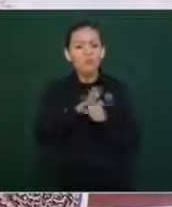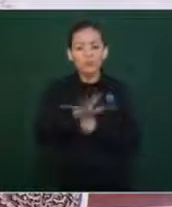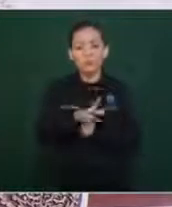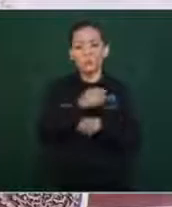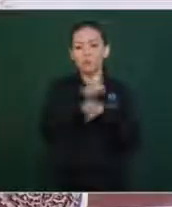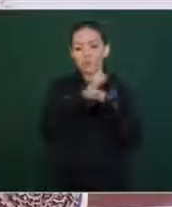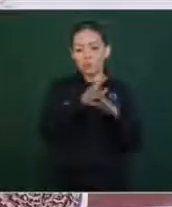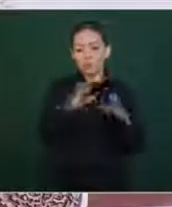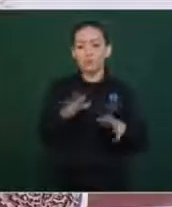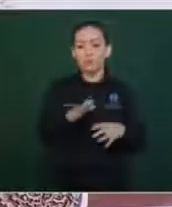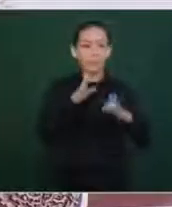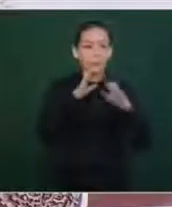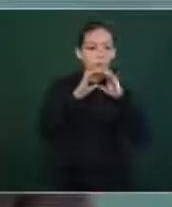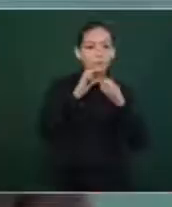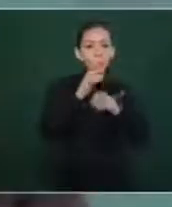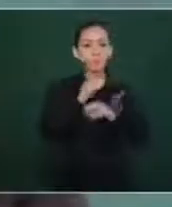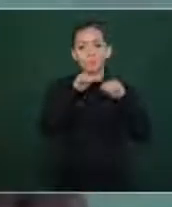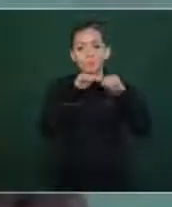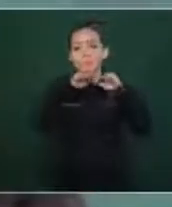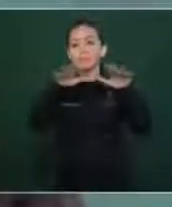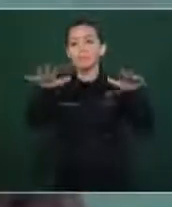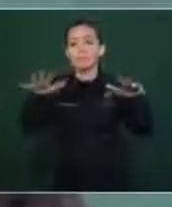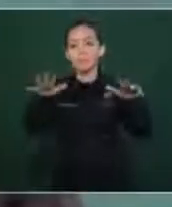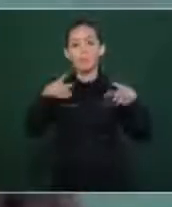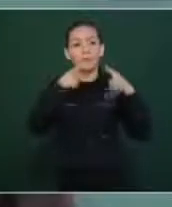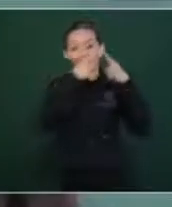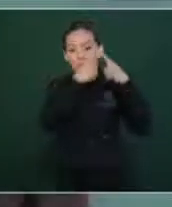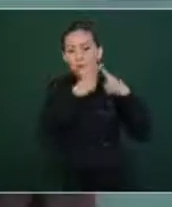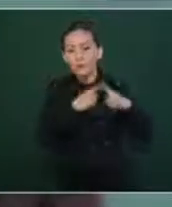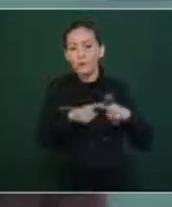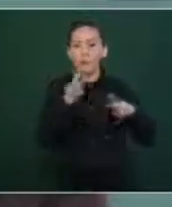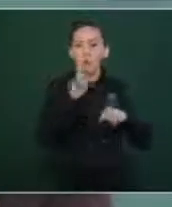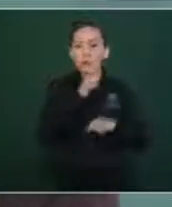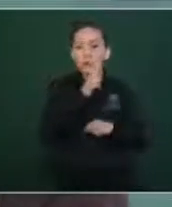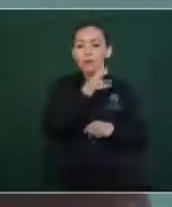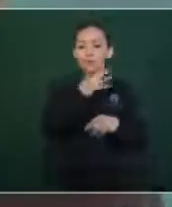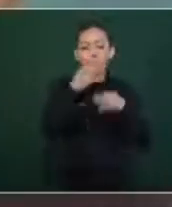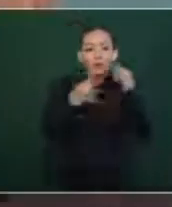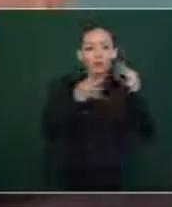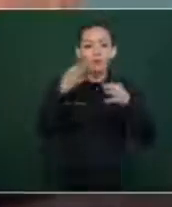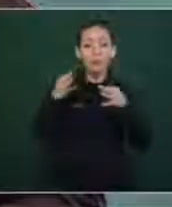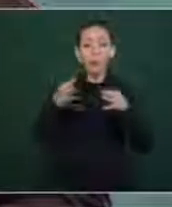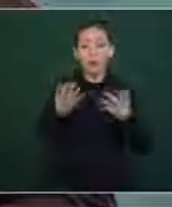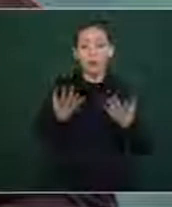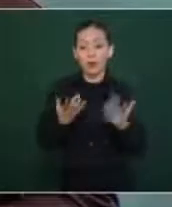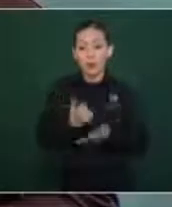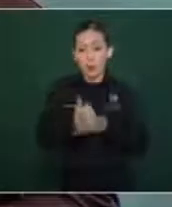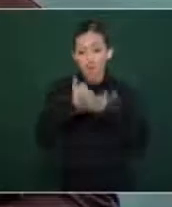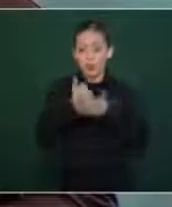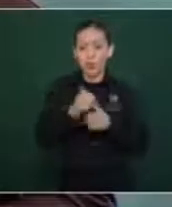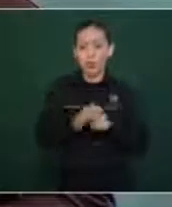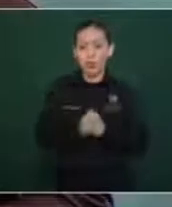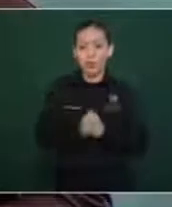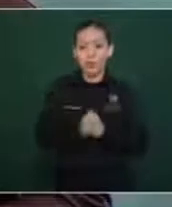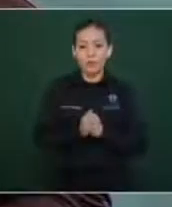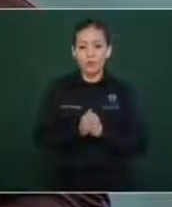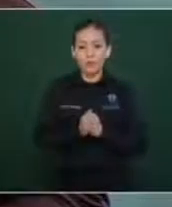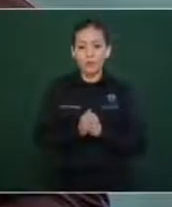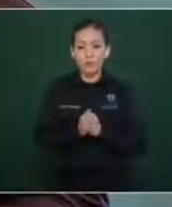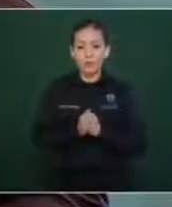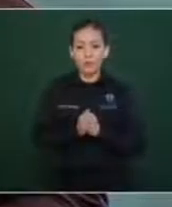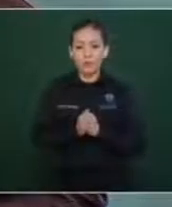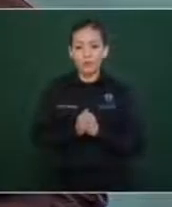a conocer todas estas anomalías, pues también que ayuden y como ciudadanos, mujeres y hombres,